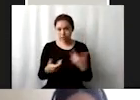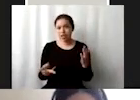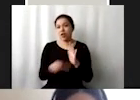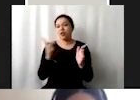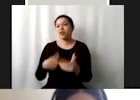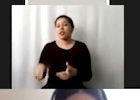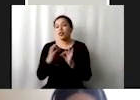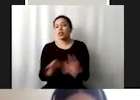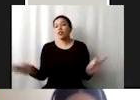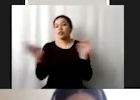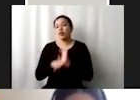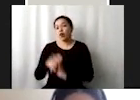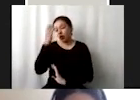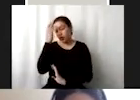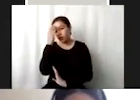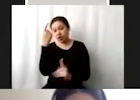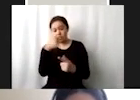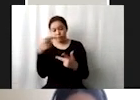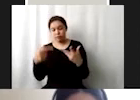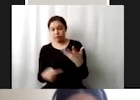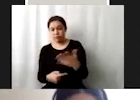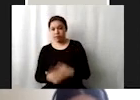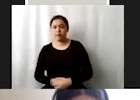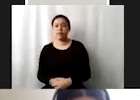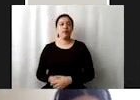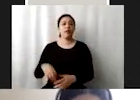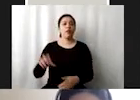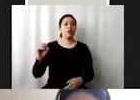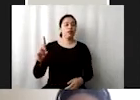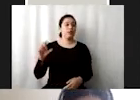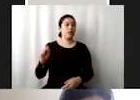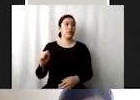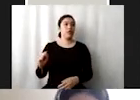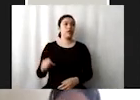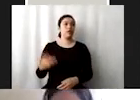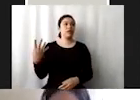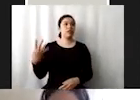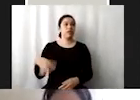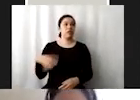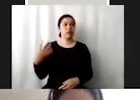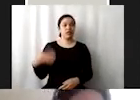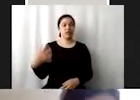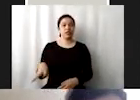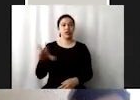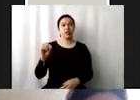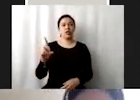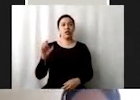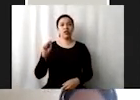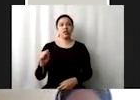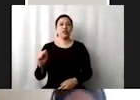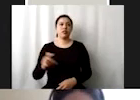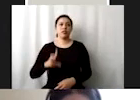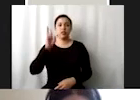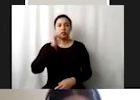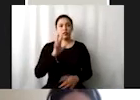conocer todas estas cosas las metas del ODS 14 hay dos ODS en los que van a haber metas con